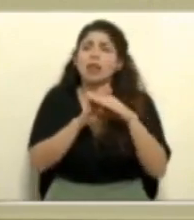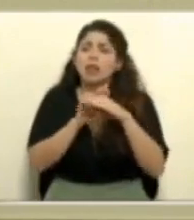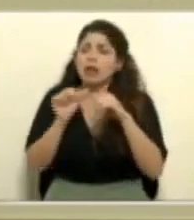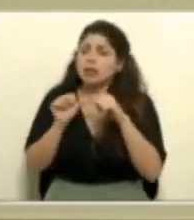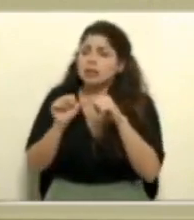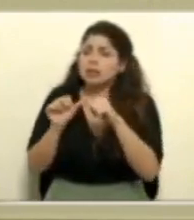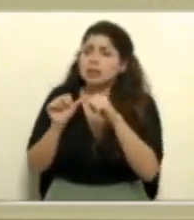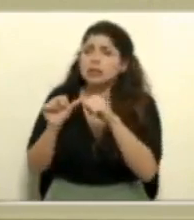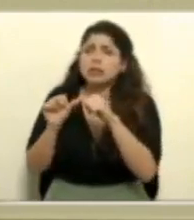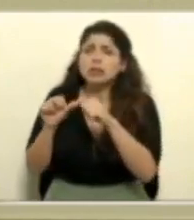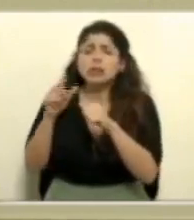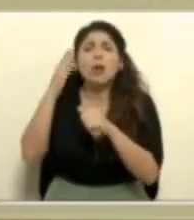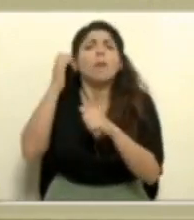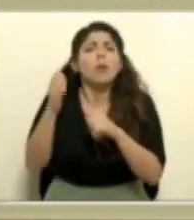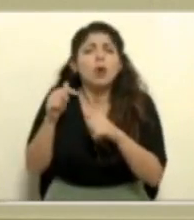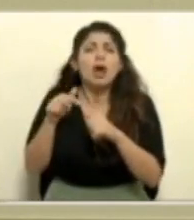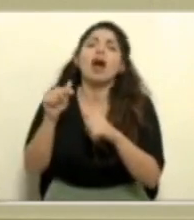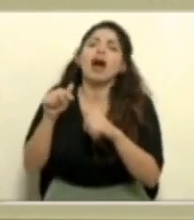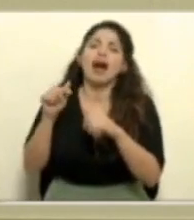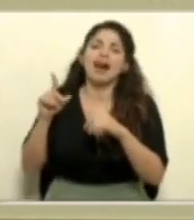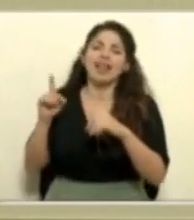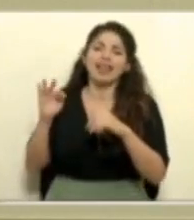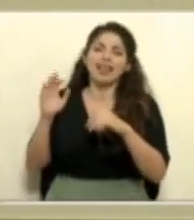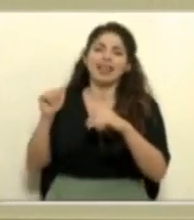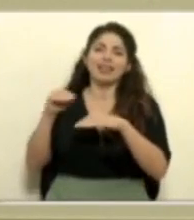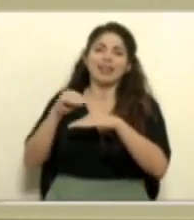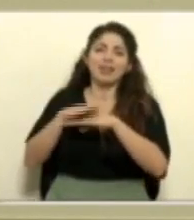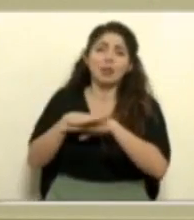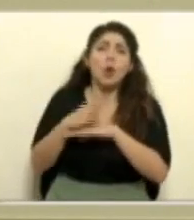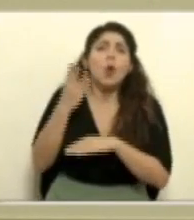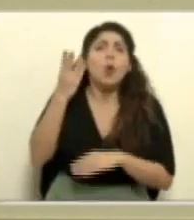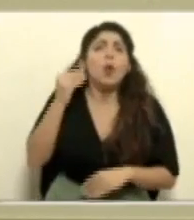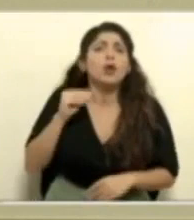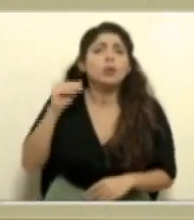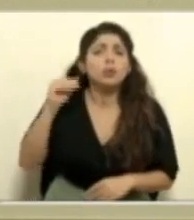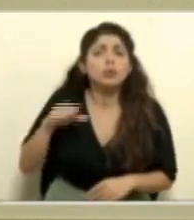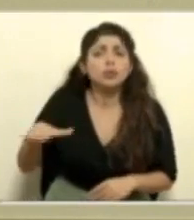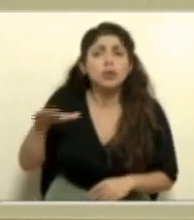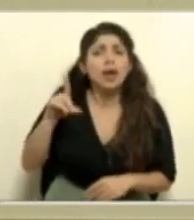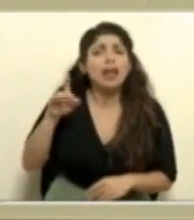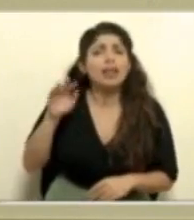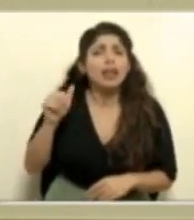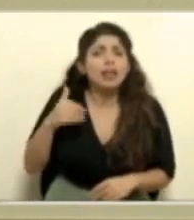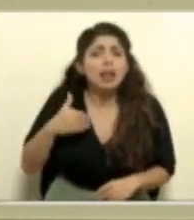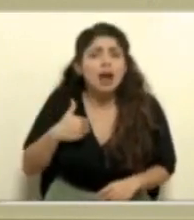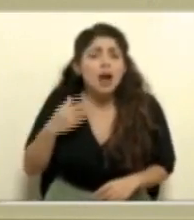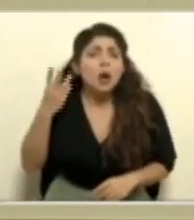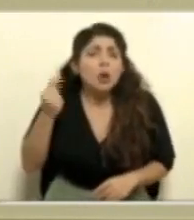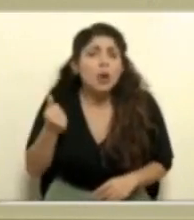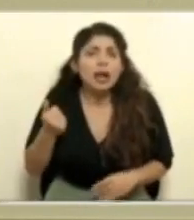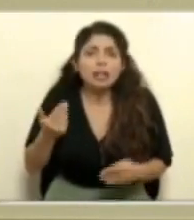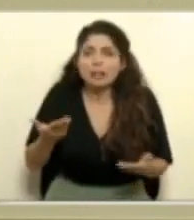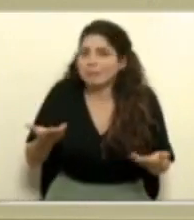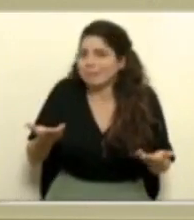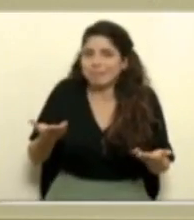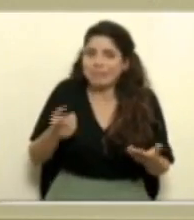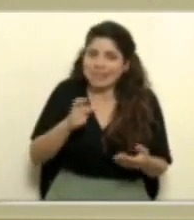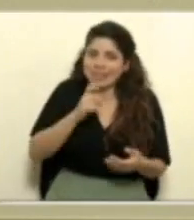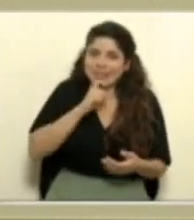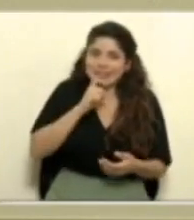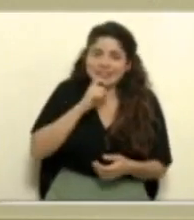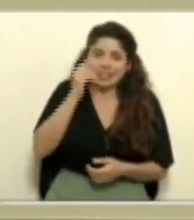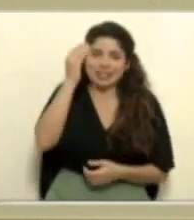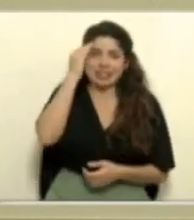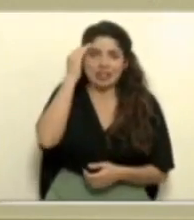parte por la Delta. Decirle cuánto, en qué porcentaje está circulando, pues en realidad es un poco difícil.